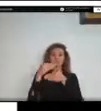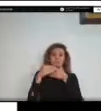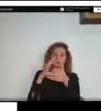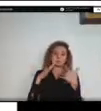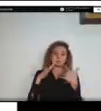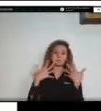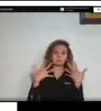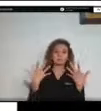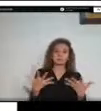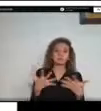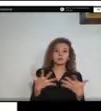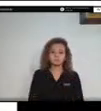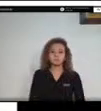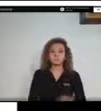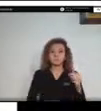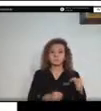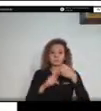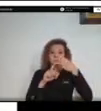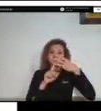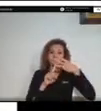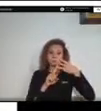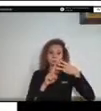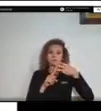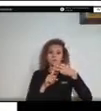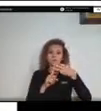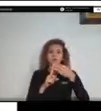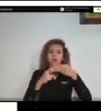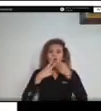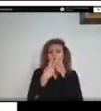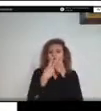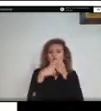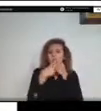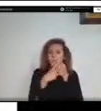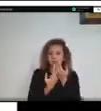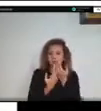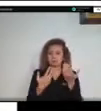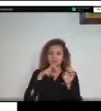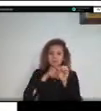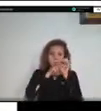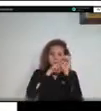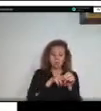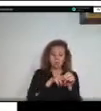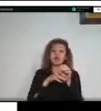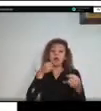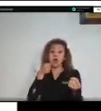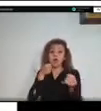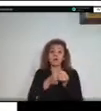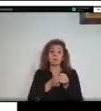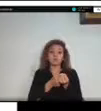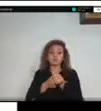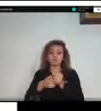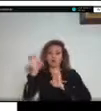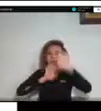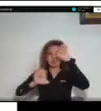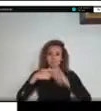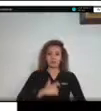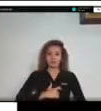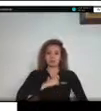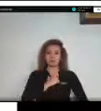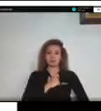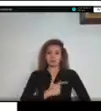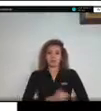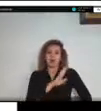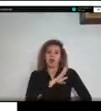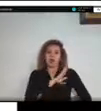pues que nuestra corporación con el apoyo de bomberos la defensa civil las alcaldías parques nacionales han venido adquiriendo